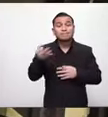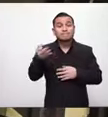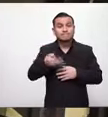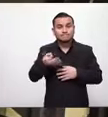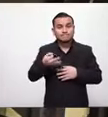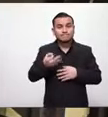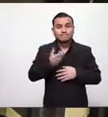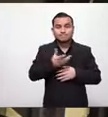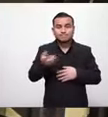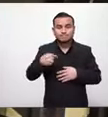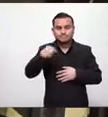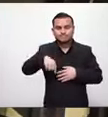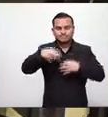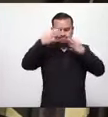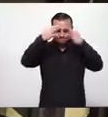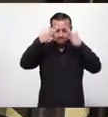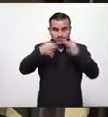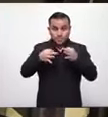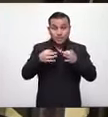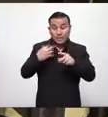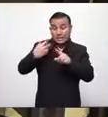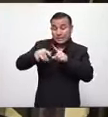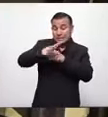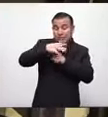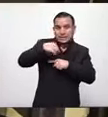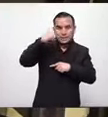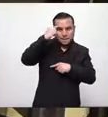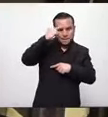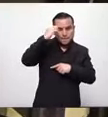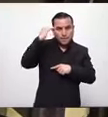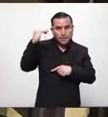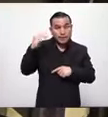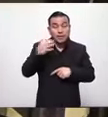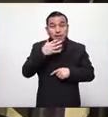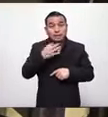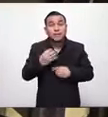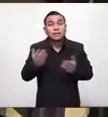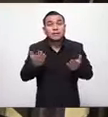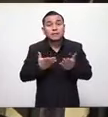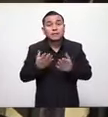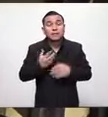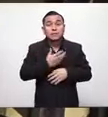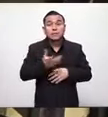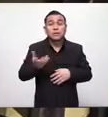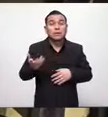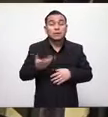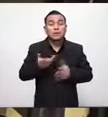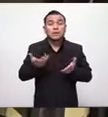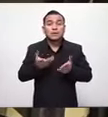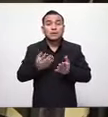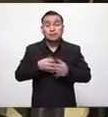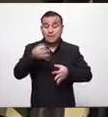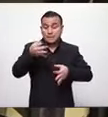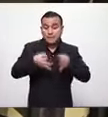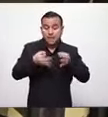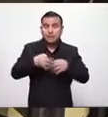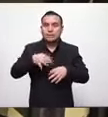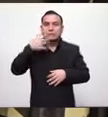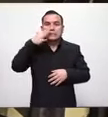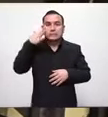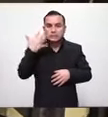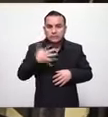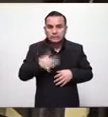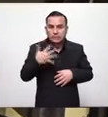y esta coyuntura política lleva a una coyuntura jurídica grave